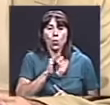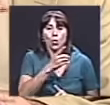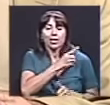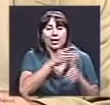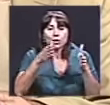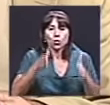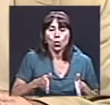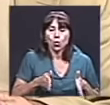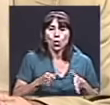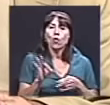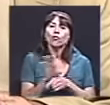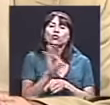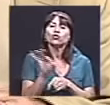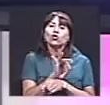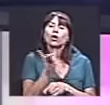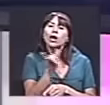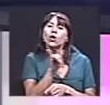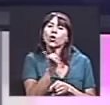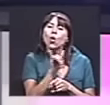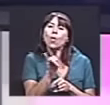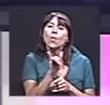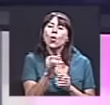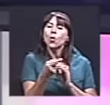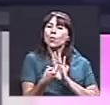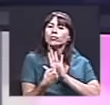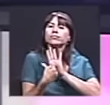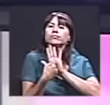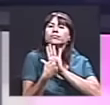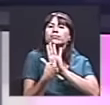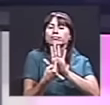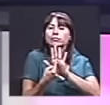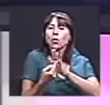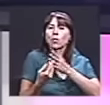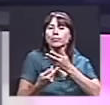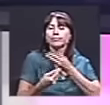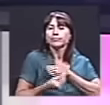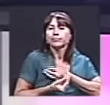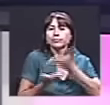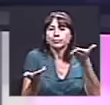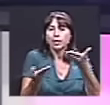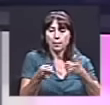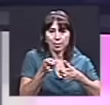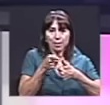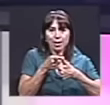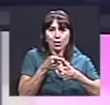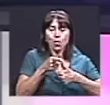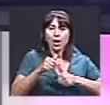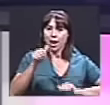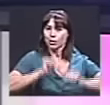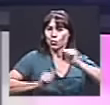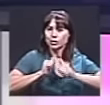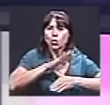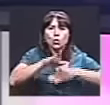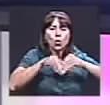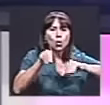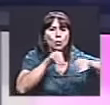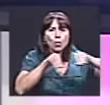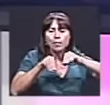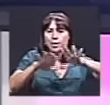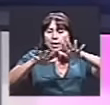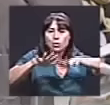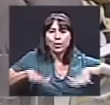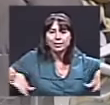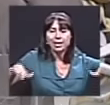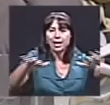estratos discursivos. Uno es la actuación, propiamente dicho, todo el movimiento escénico, toda la estructura del movimiento